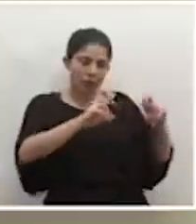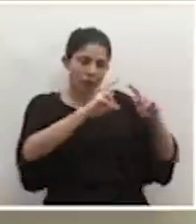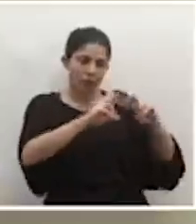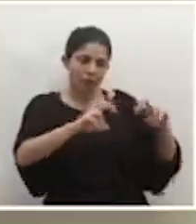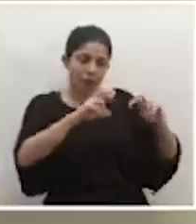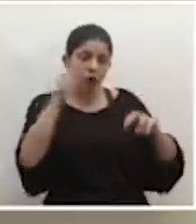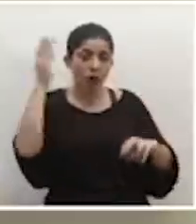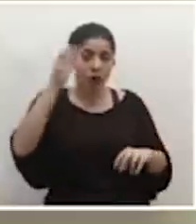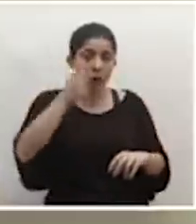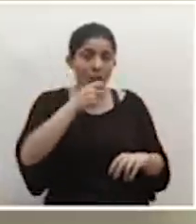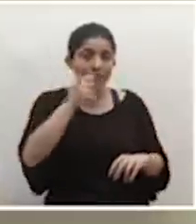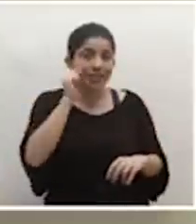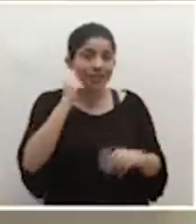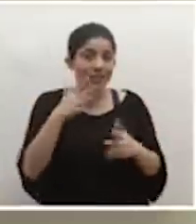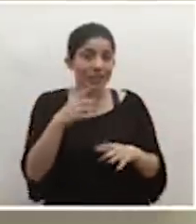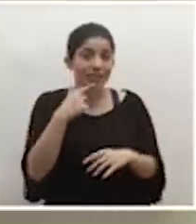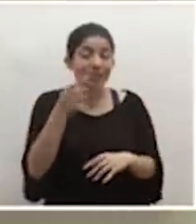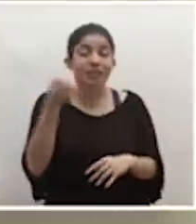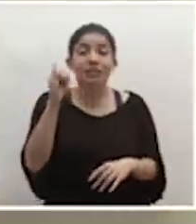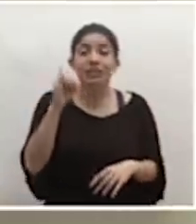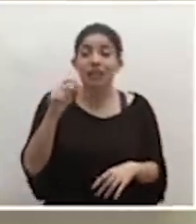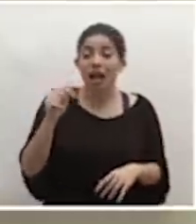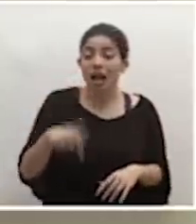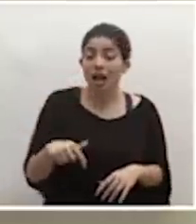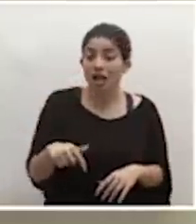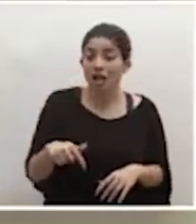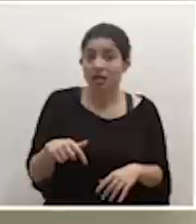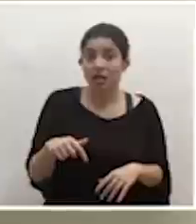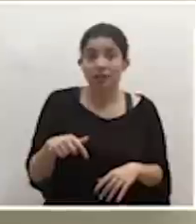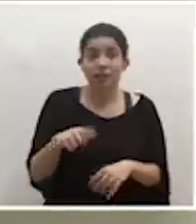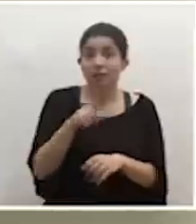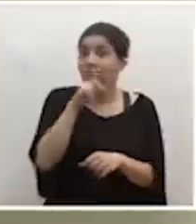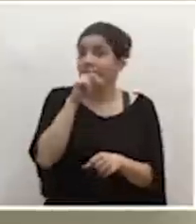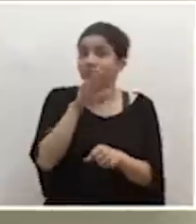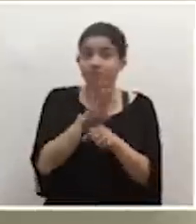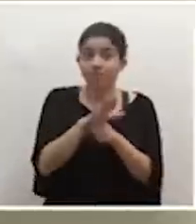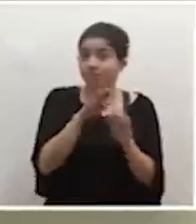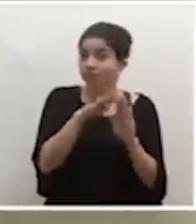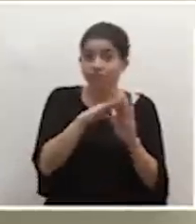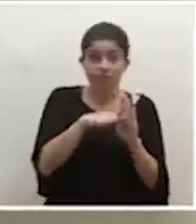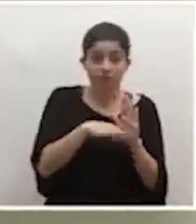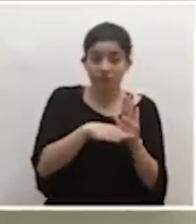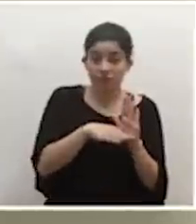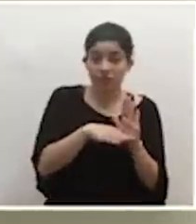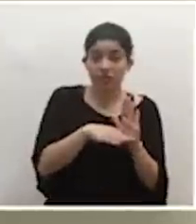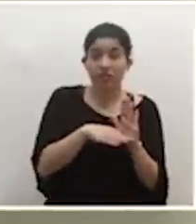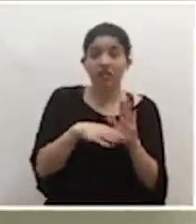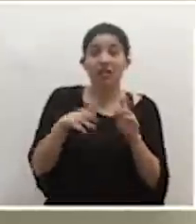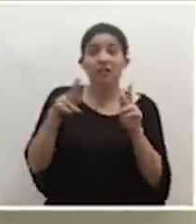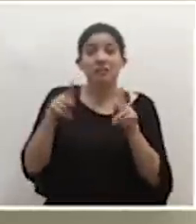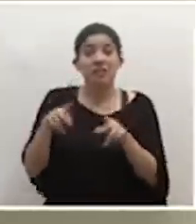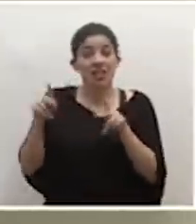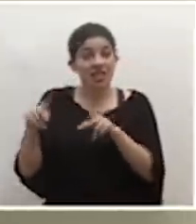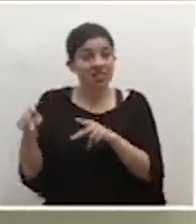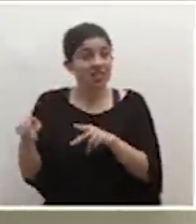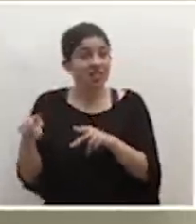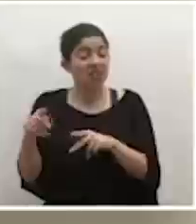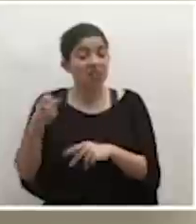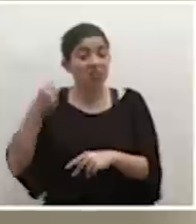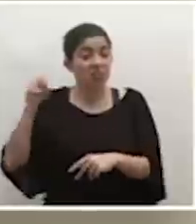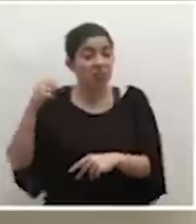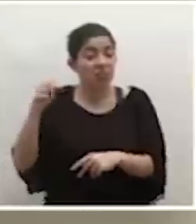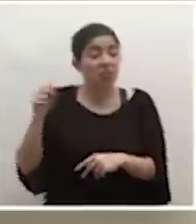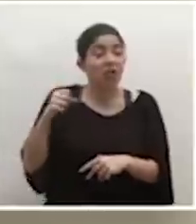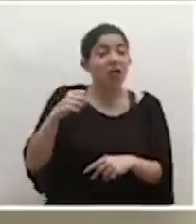prensa, recordemos que si aquí no se cumplen los protocolos y hay personas que se comportan de una forma